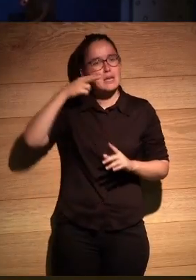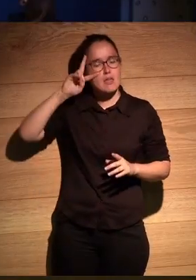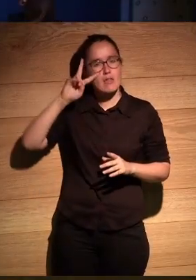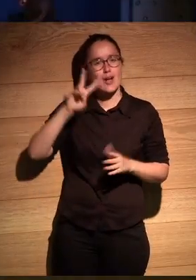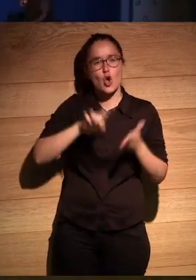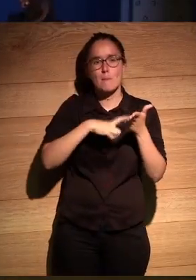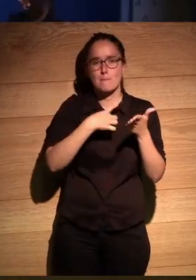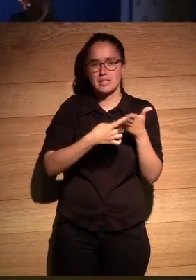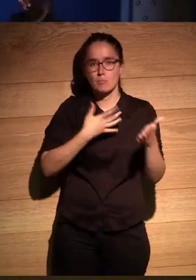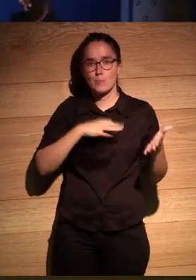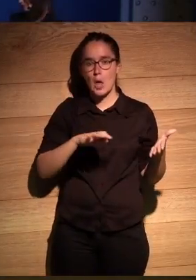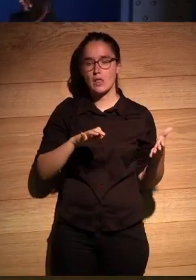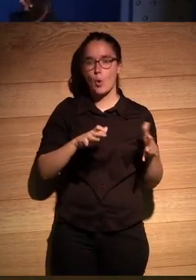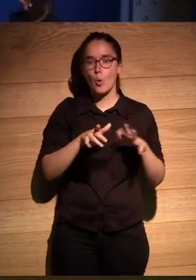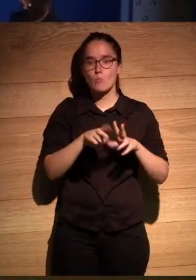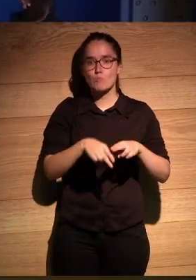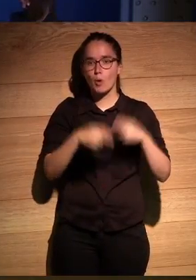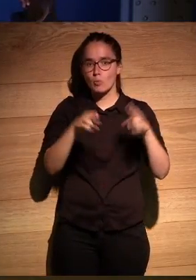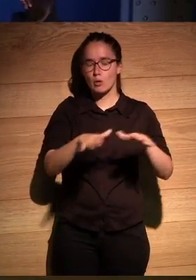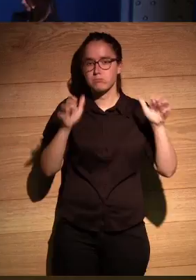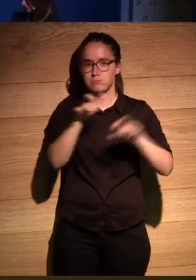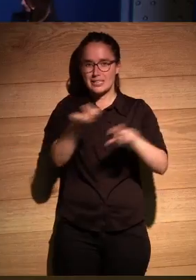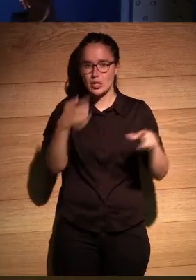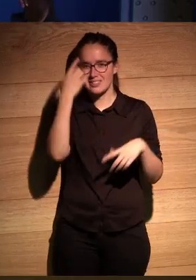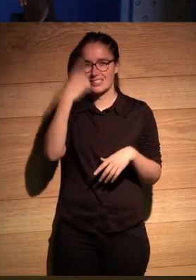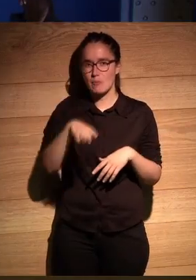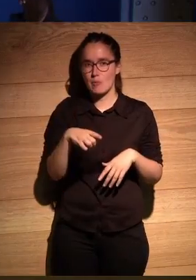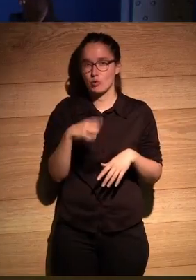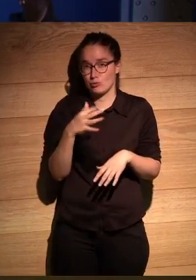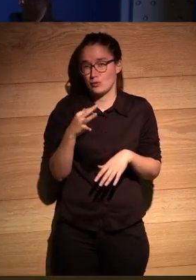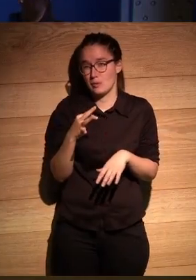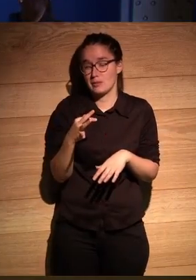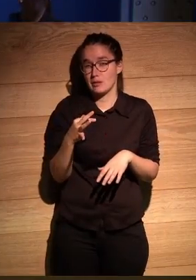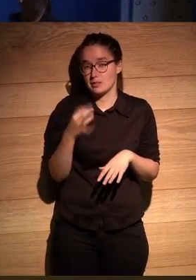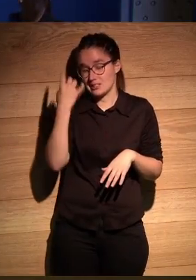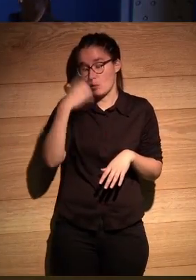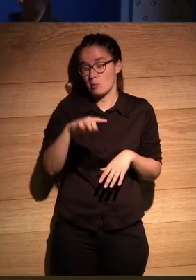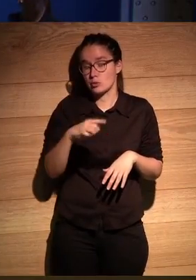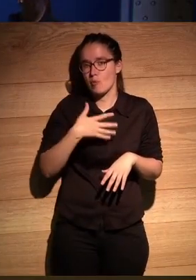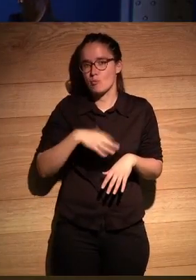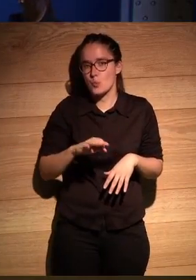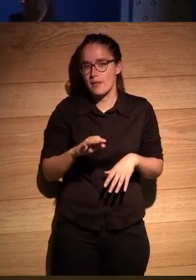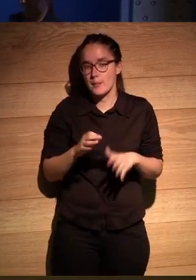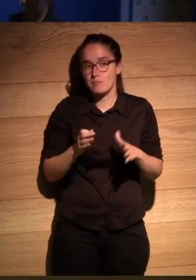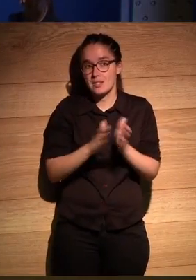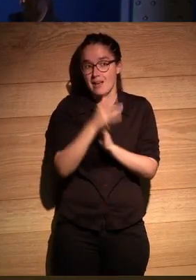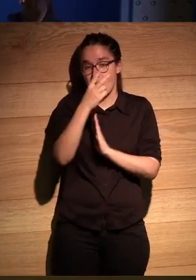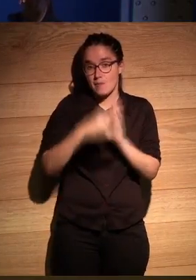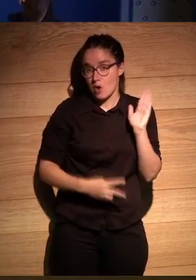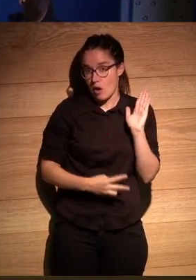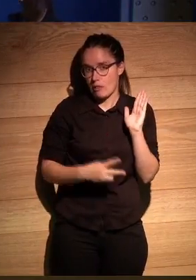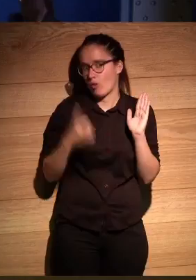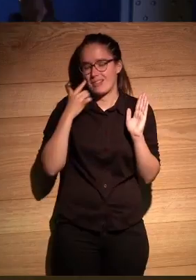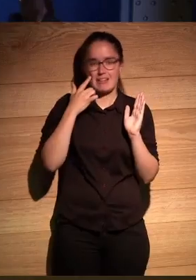pudiera atraer un tipo de público que sabemos positivamente que puede no haber leído los detectives